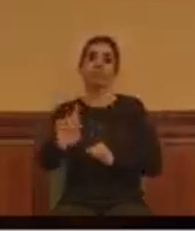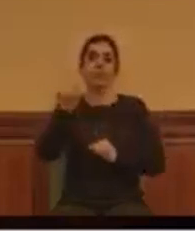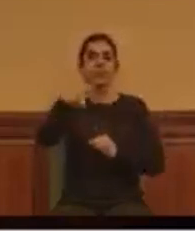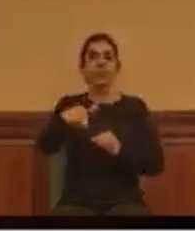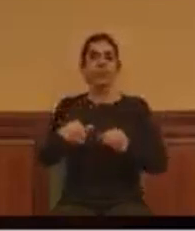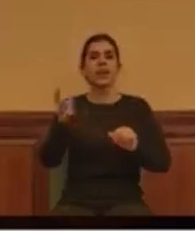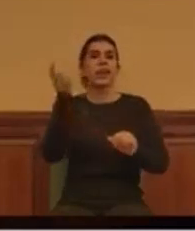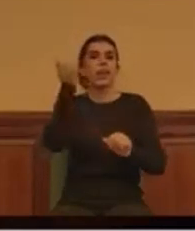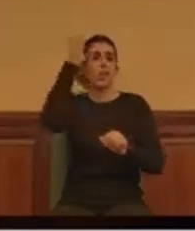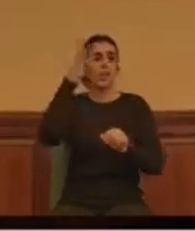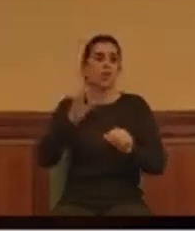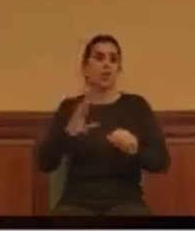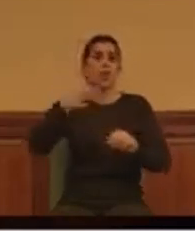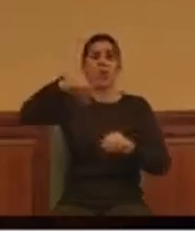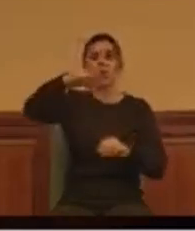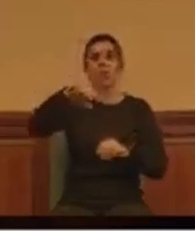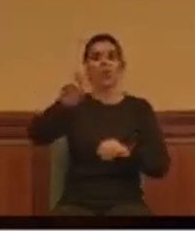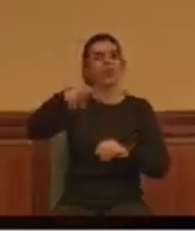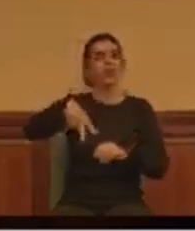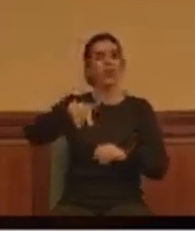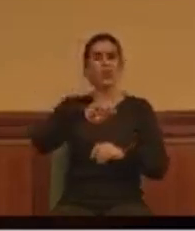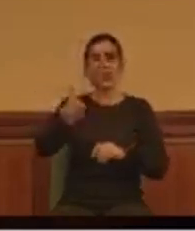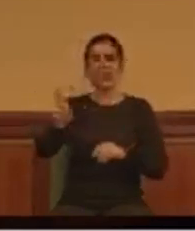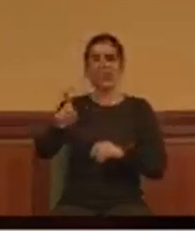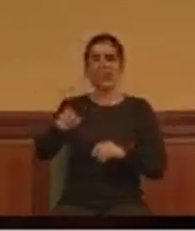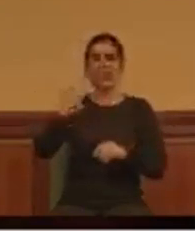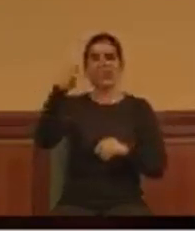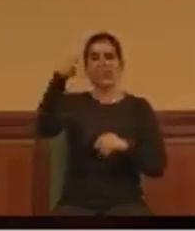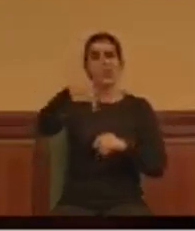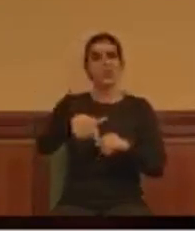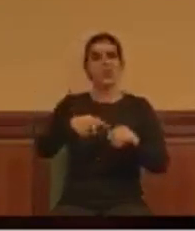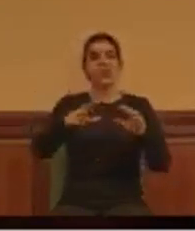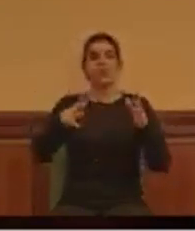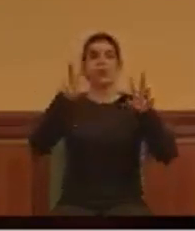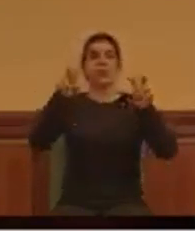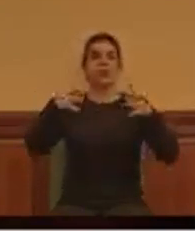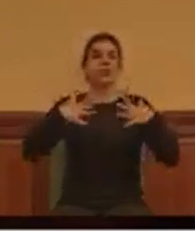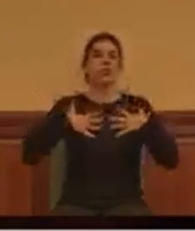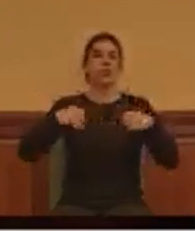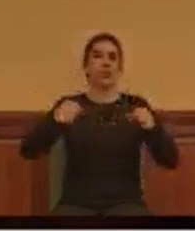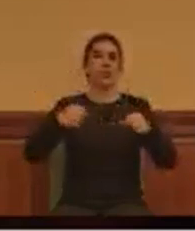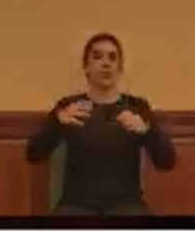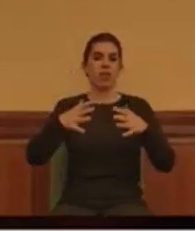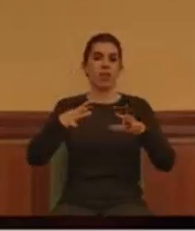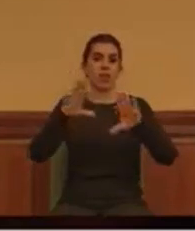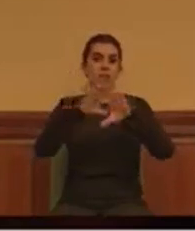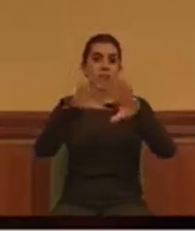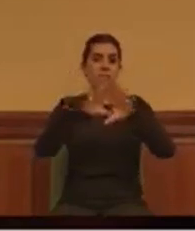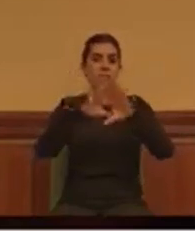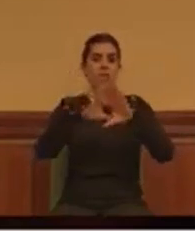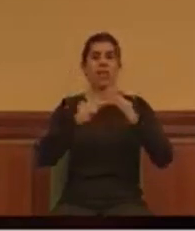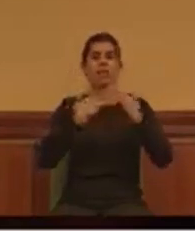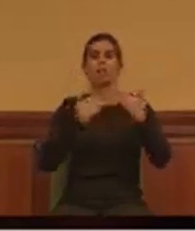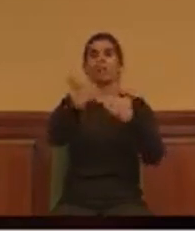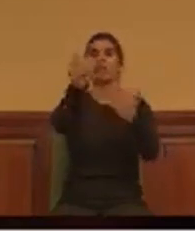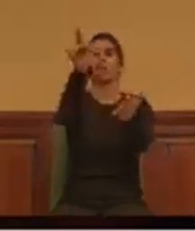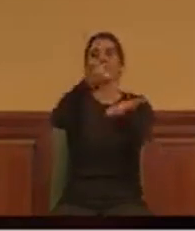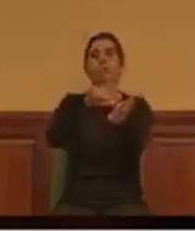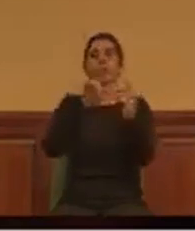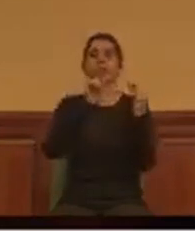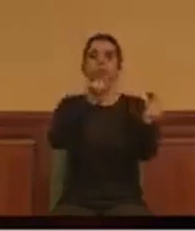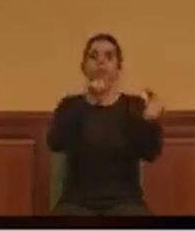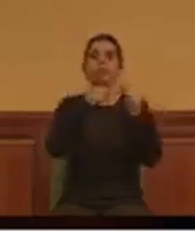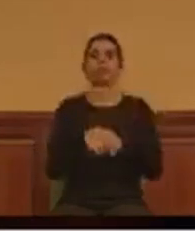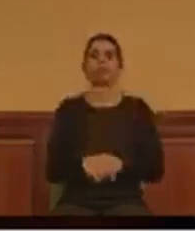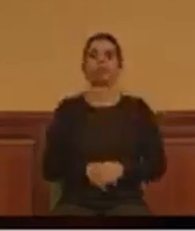iniciativa que hay registrada al respecto en la Asamblea de Madrid y que se debatirá en próximas fechas. Evidentemente,